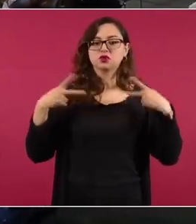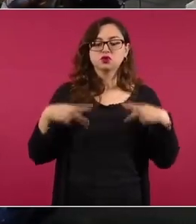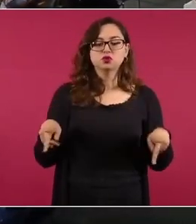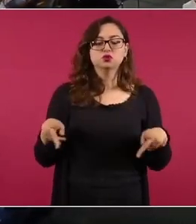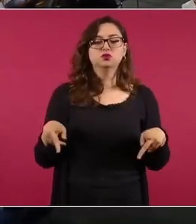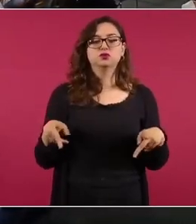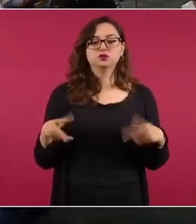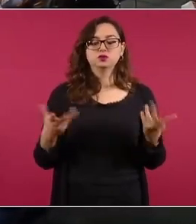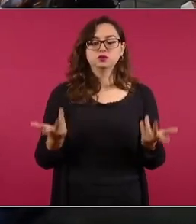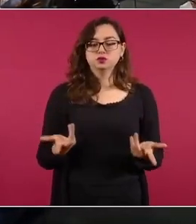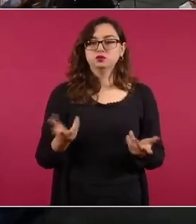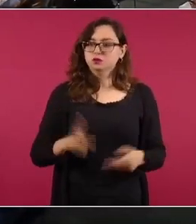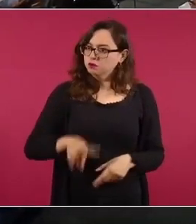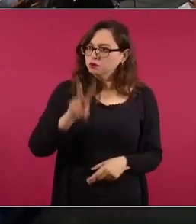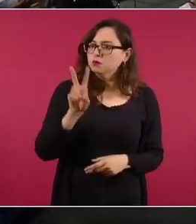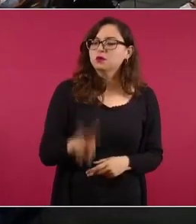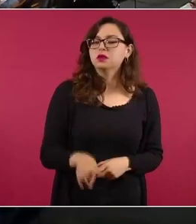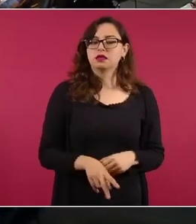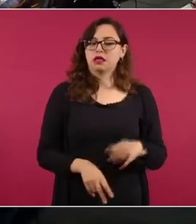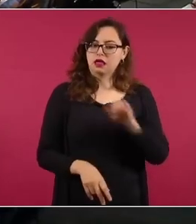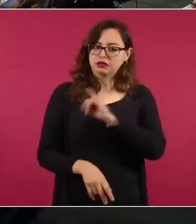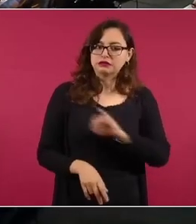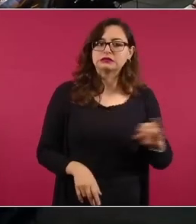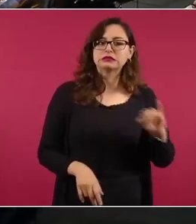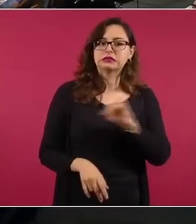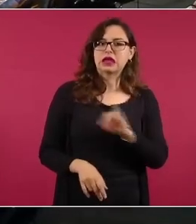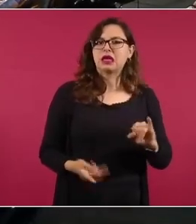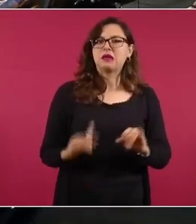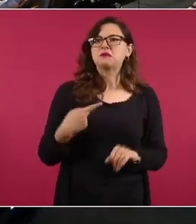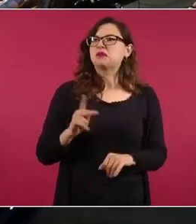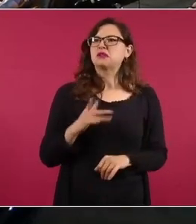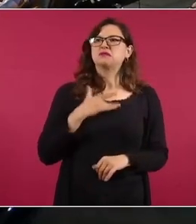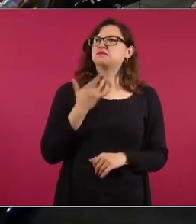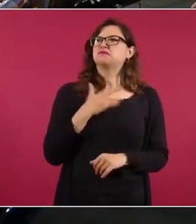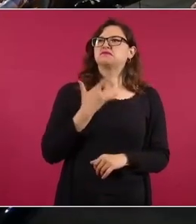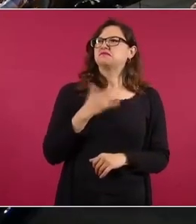hombres de izquierda sostenían lo mismo